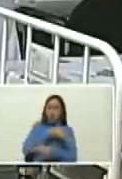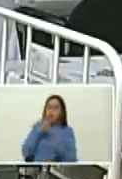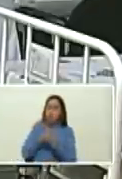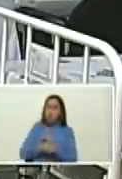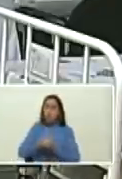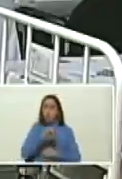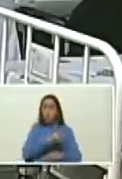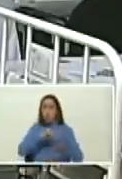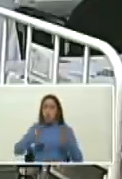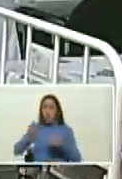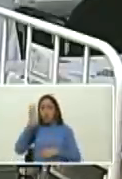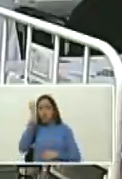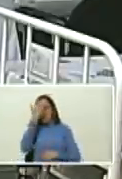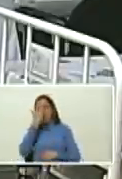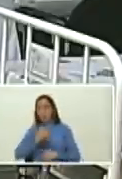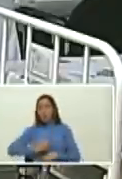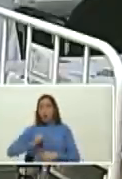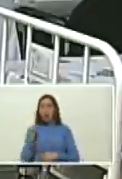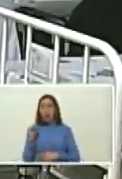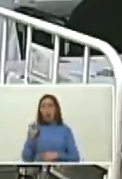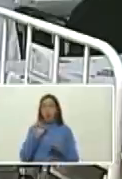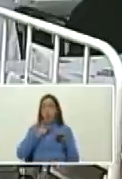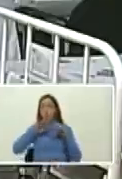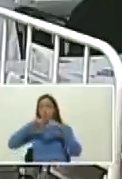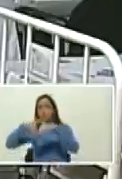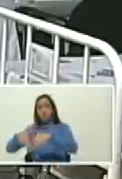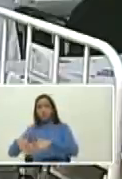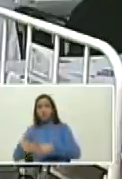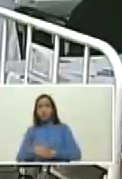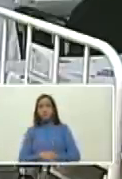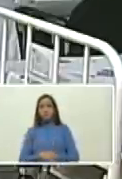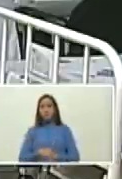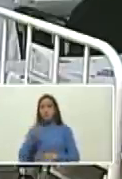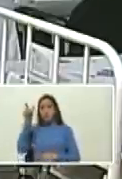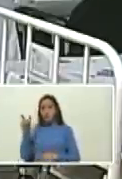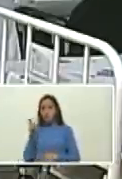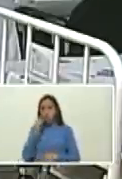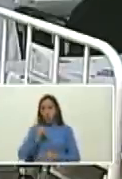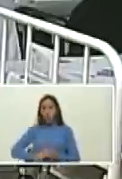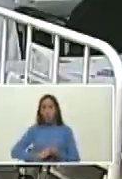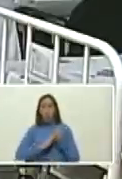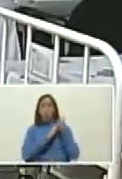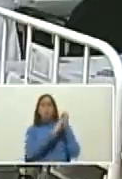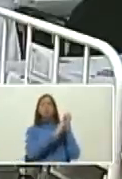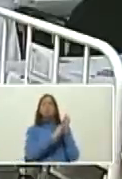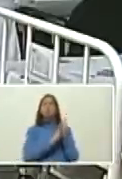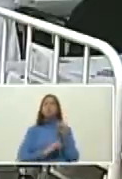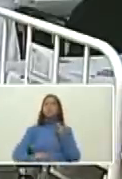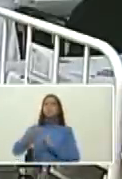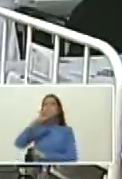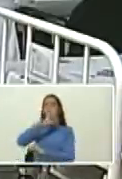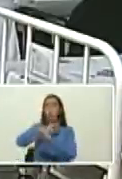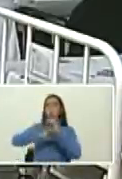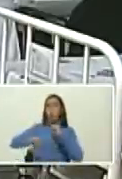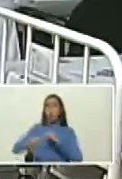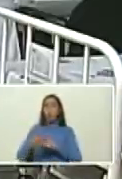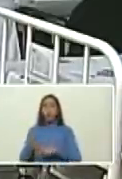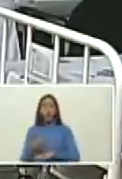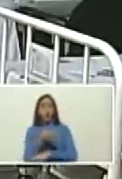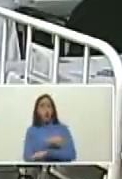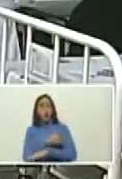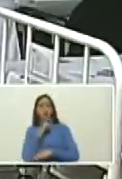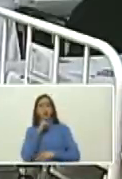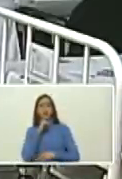27 de febrero cuando la policía se metió para acá un héroe pues de esta zona que combatió en aquellos días